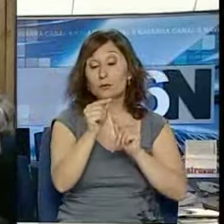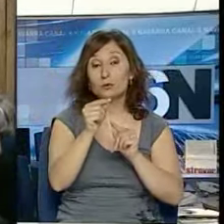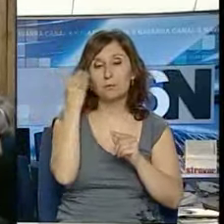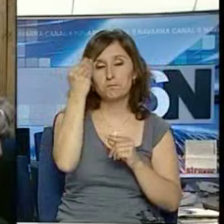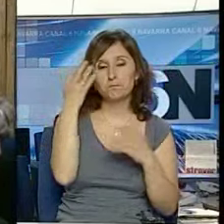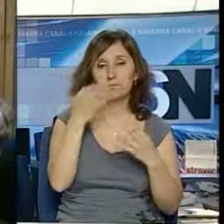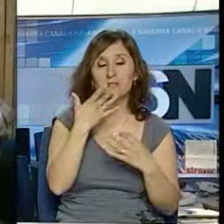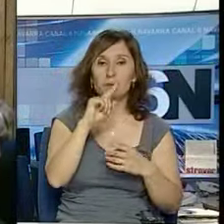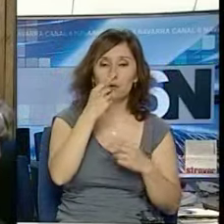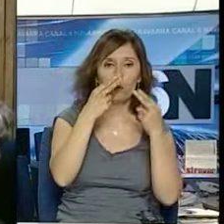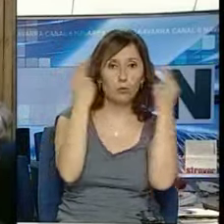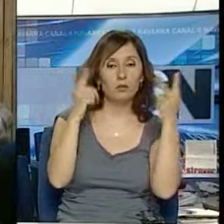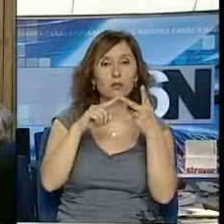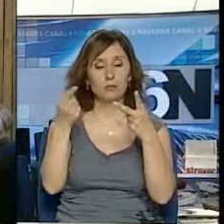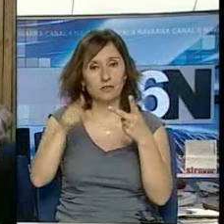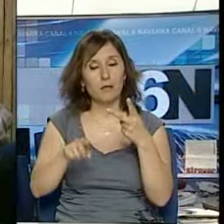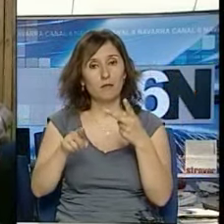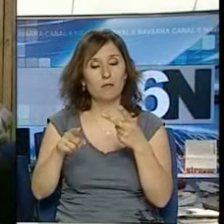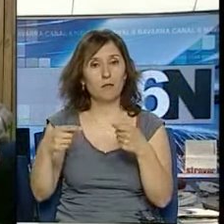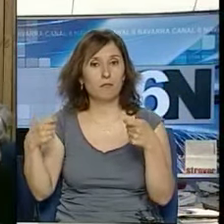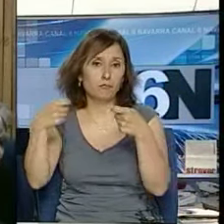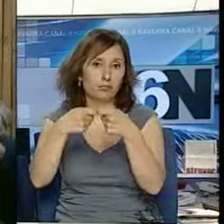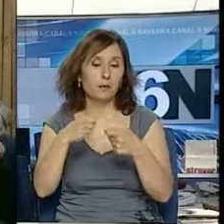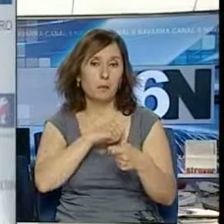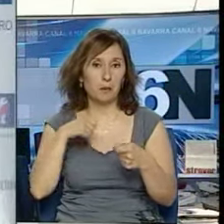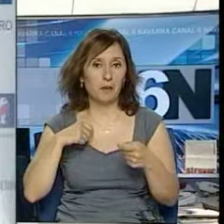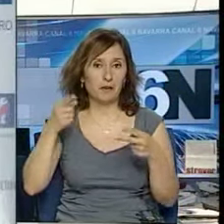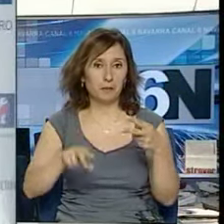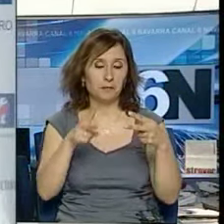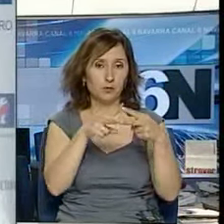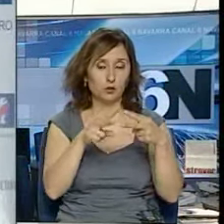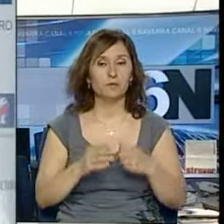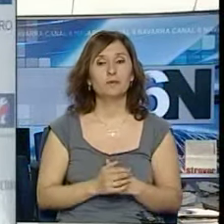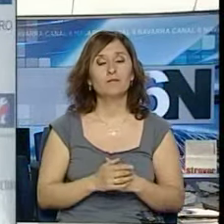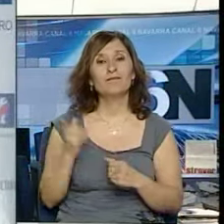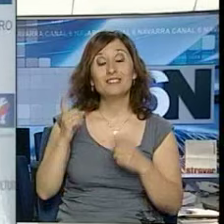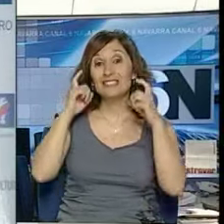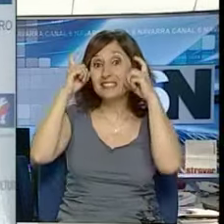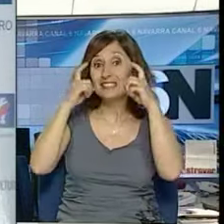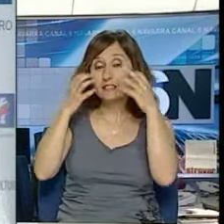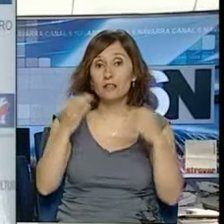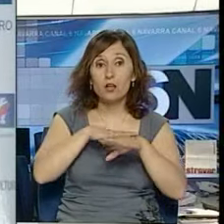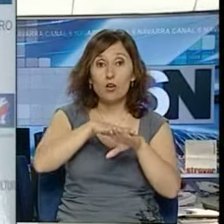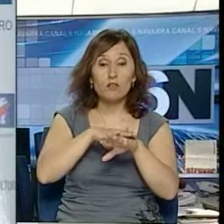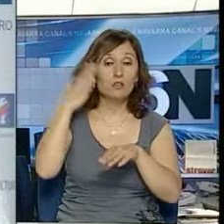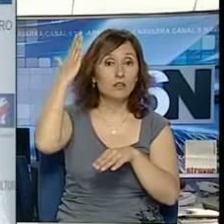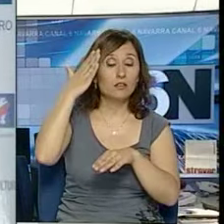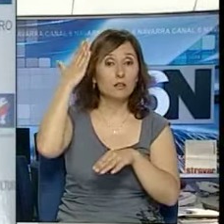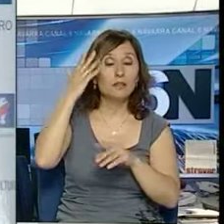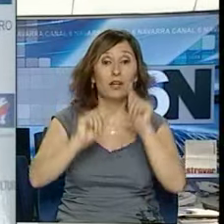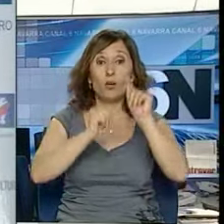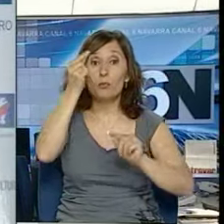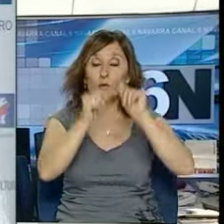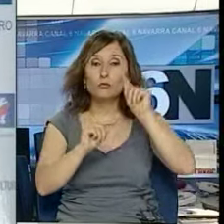público con la iniciativa privada a través de una nueva ley de mecenazgo. Llegar a conseguir que el presupuesto del gobierno de Navarra se